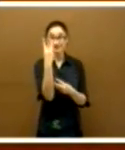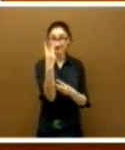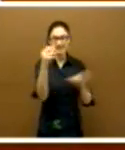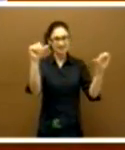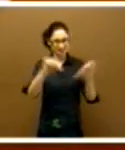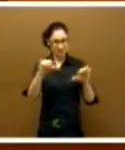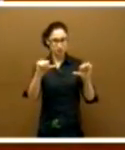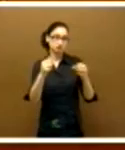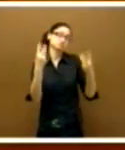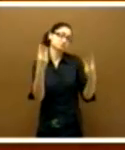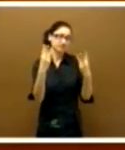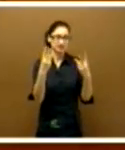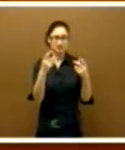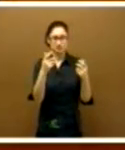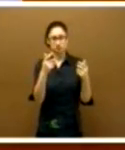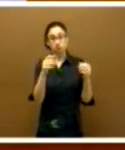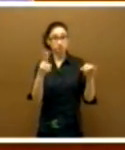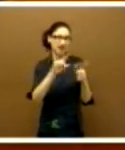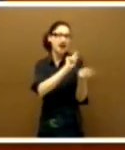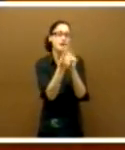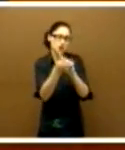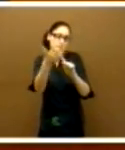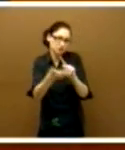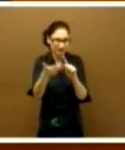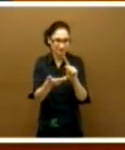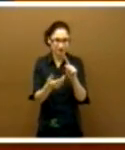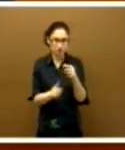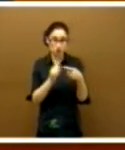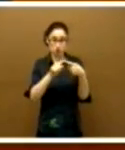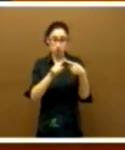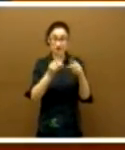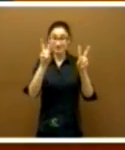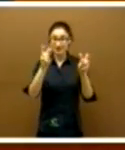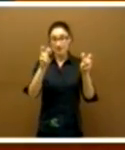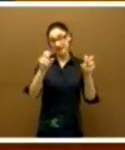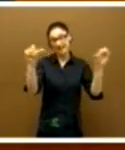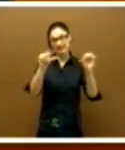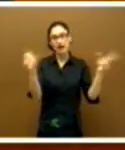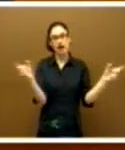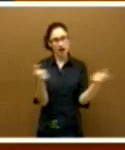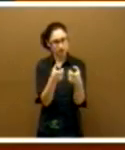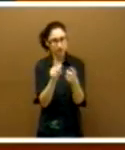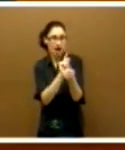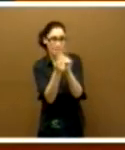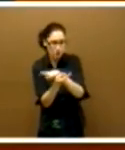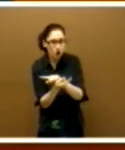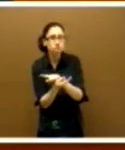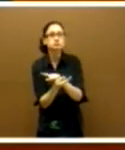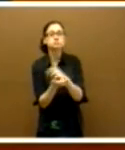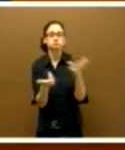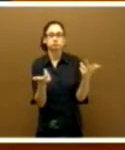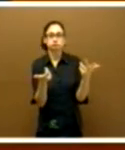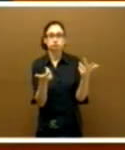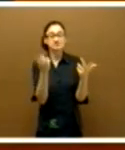o tres grandes cambios de los que quiero hoy reflexionar. Una crisis demográfica o un cambio demográfico, una